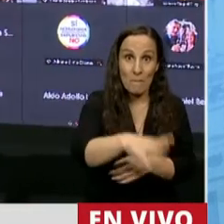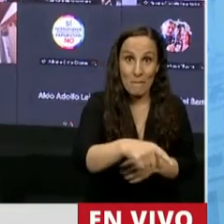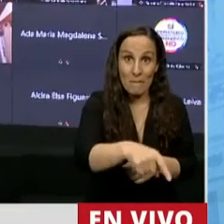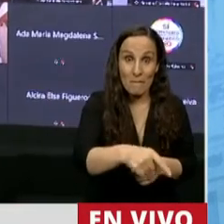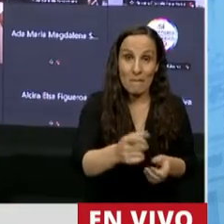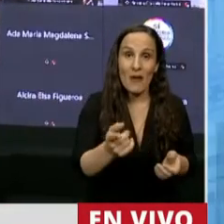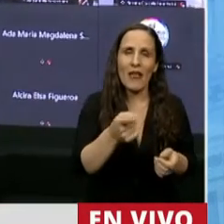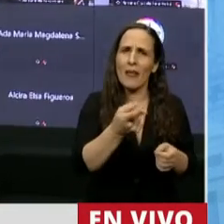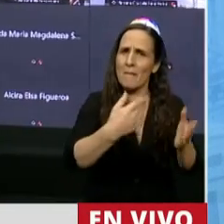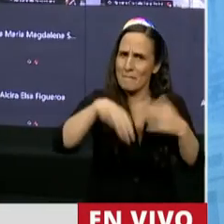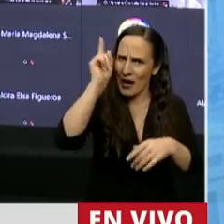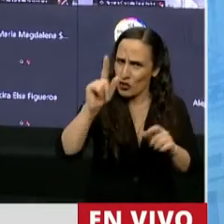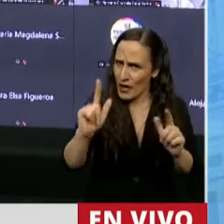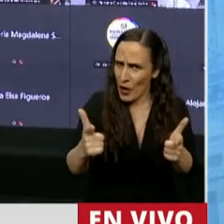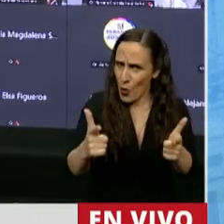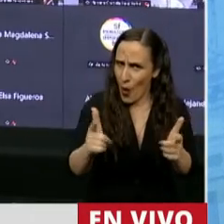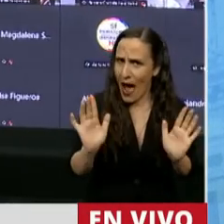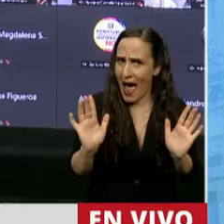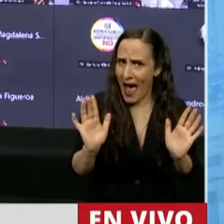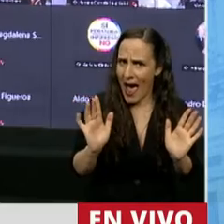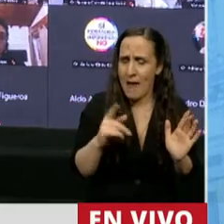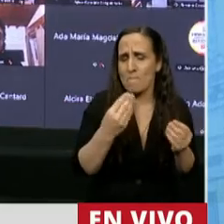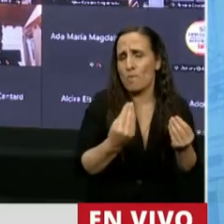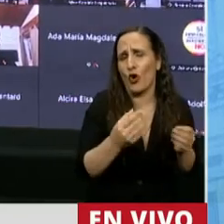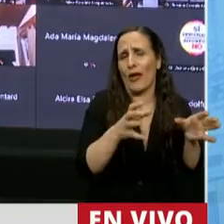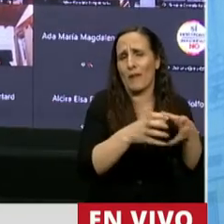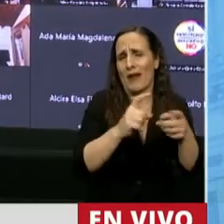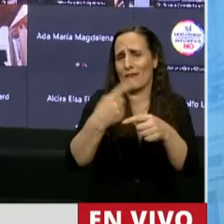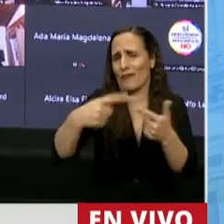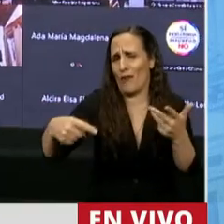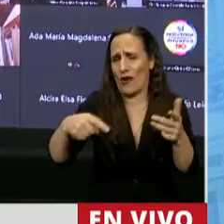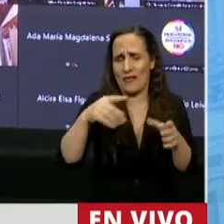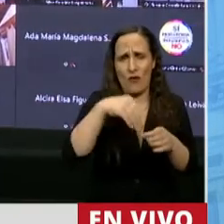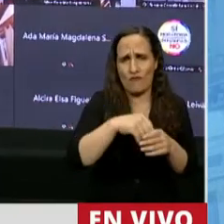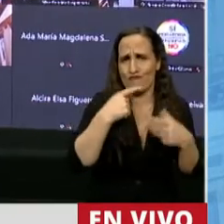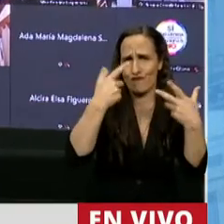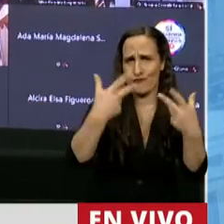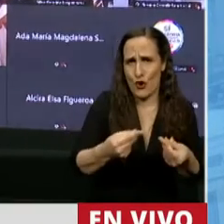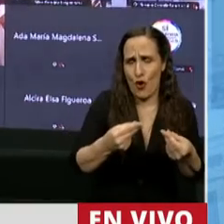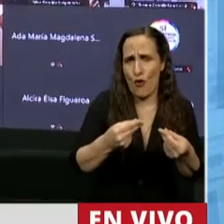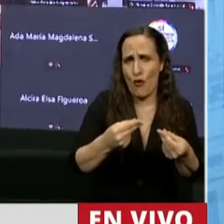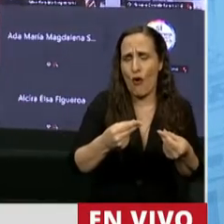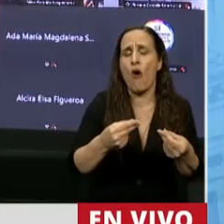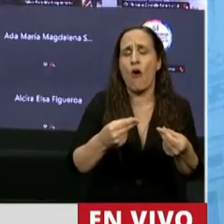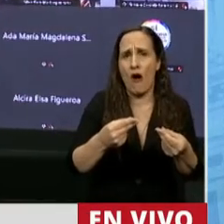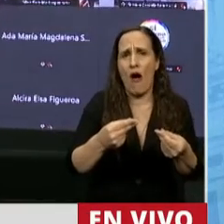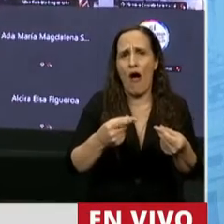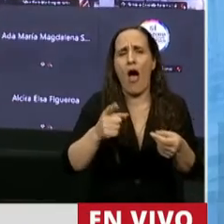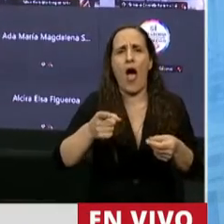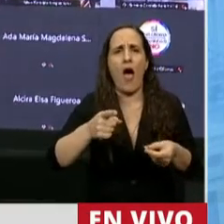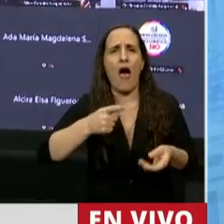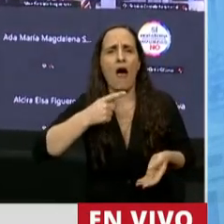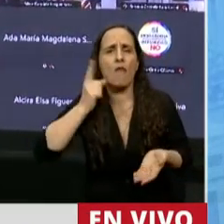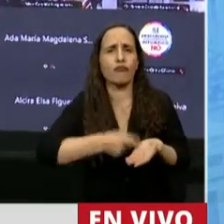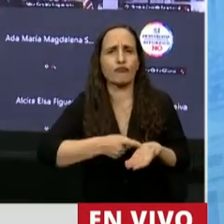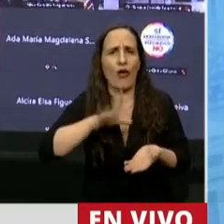con la mayoría para probarlo a partir de la negativa de distintos bloques de esta Cámara, decidieron dictar un decreto de necesidad